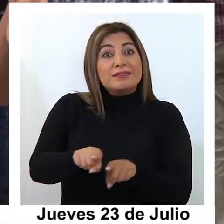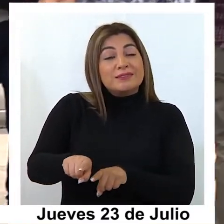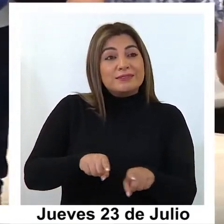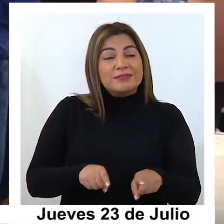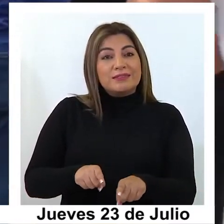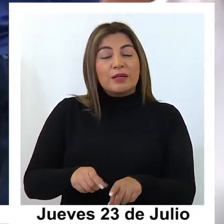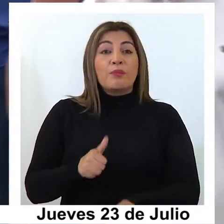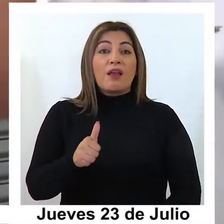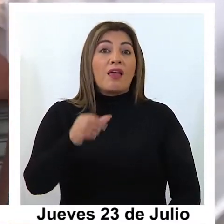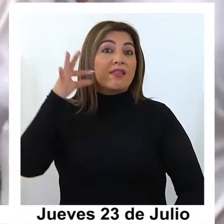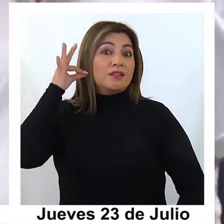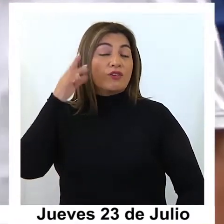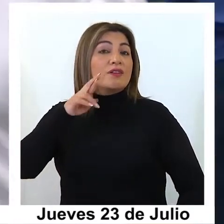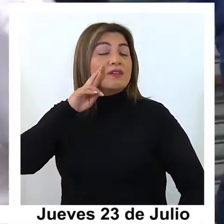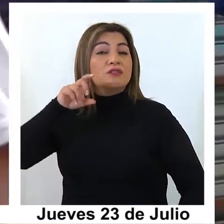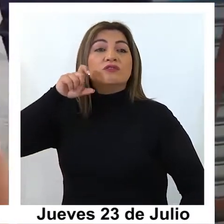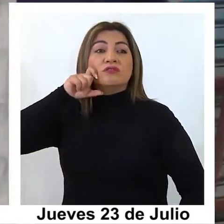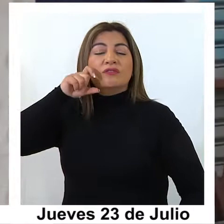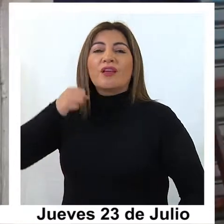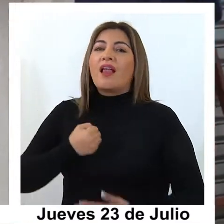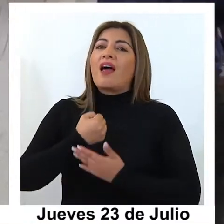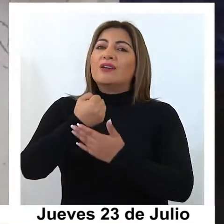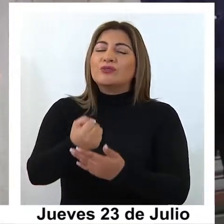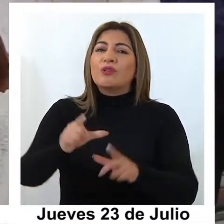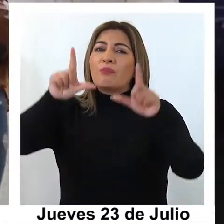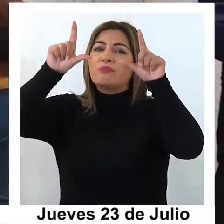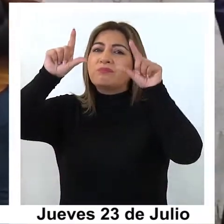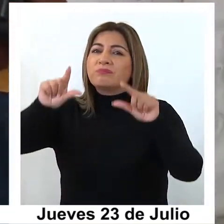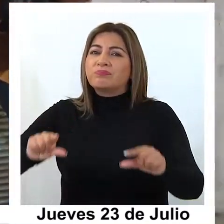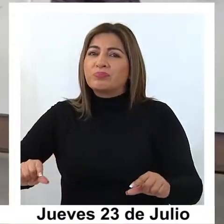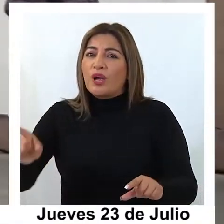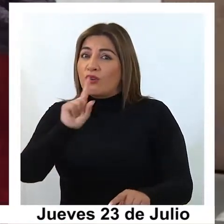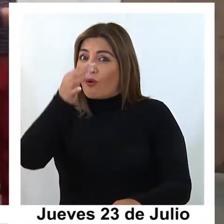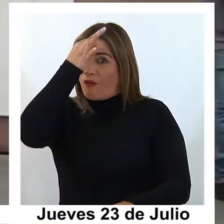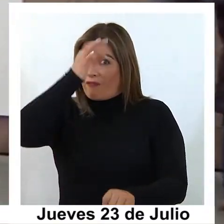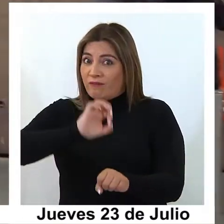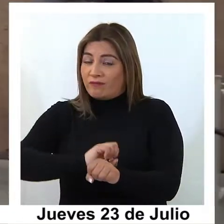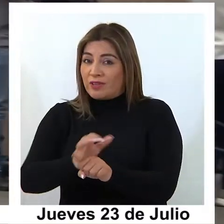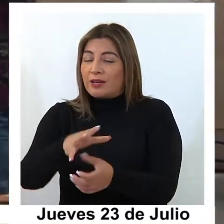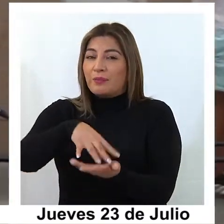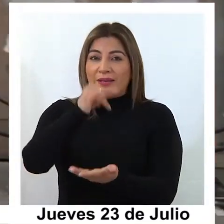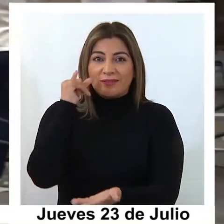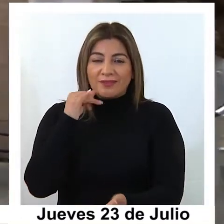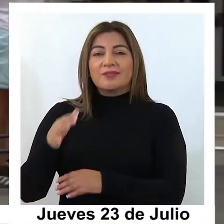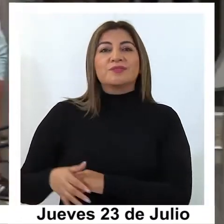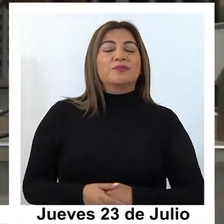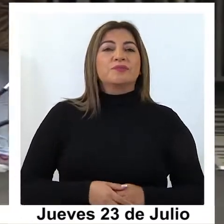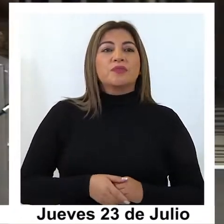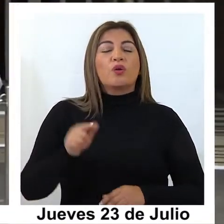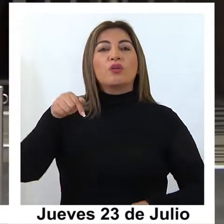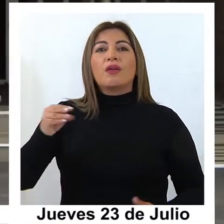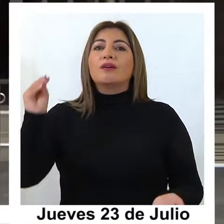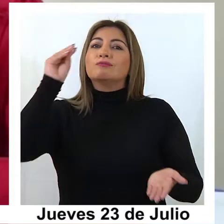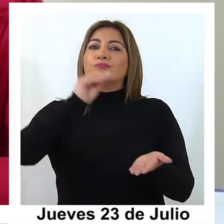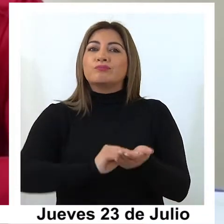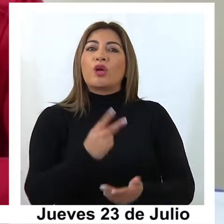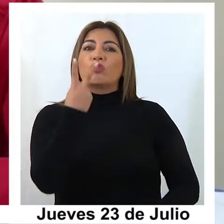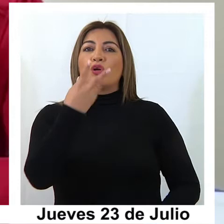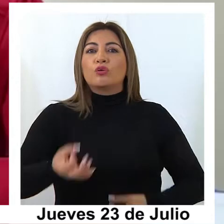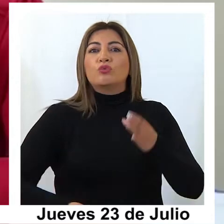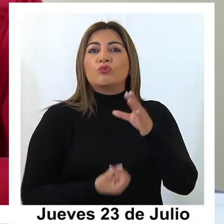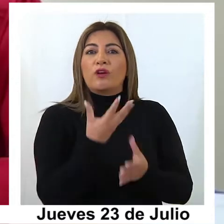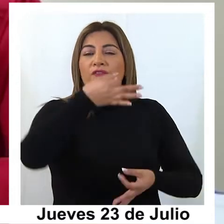según la directora del Registro Civil ayudarán a mitigar y evitar más contagios en la ciudad. Hoy día estamos incorporando dos nuevos